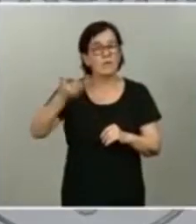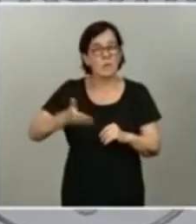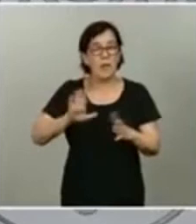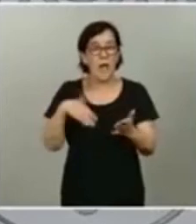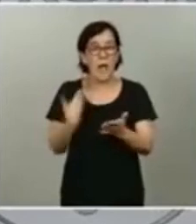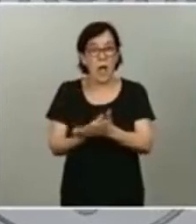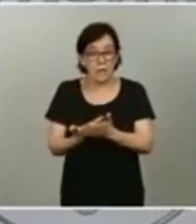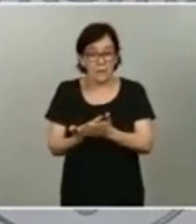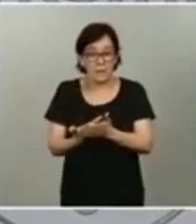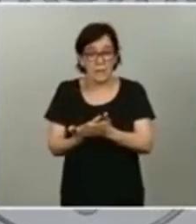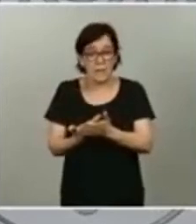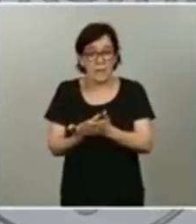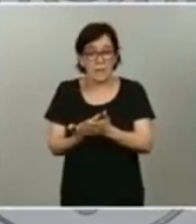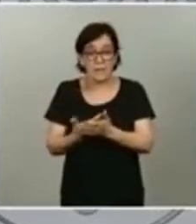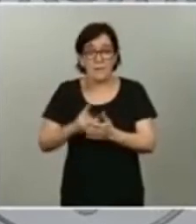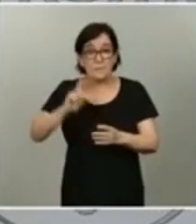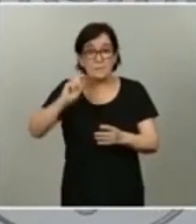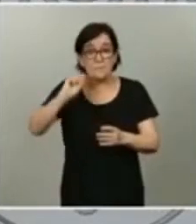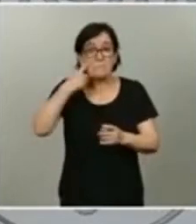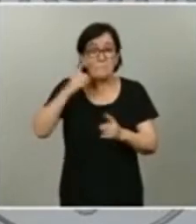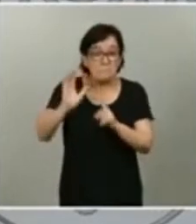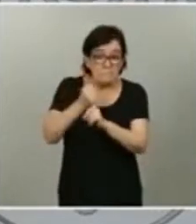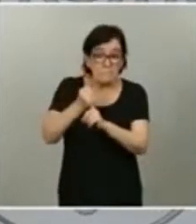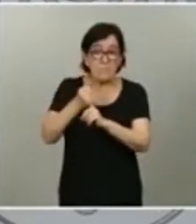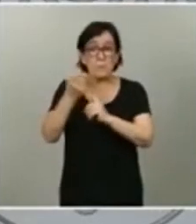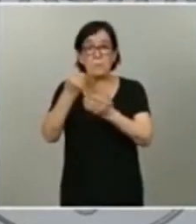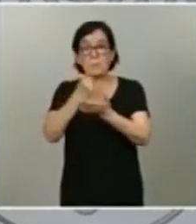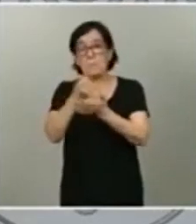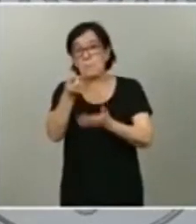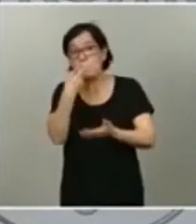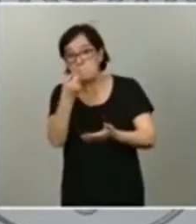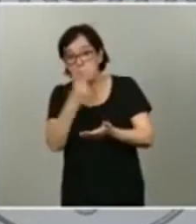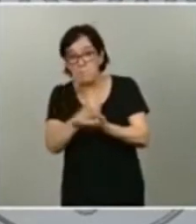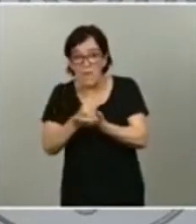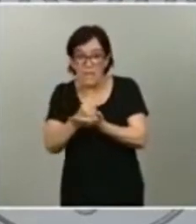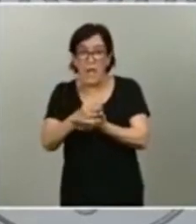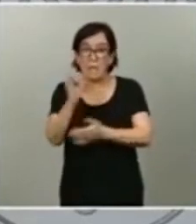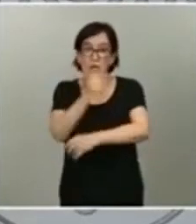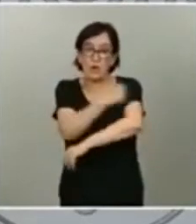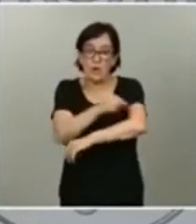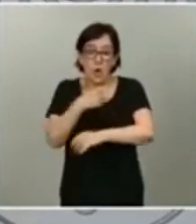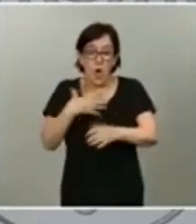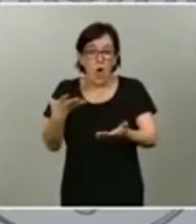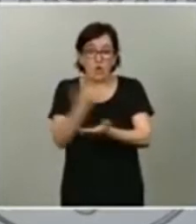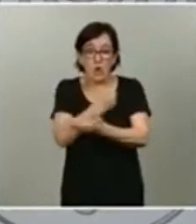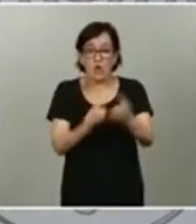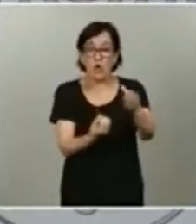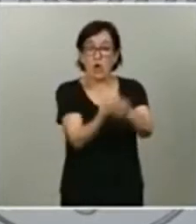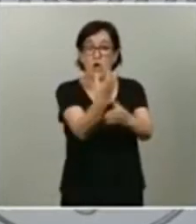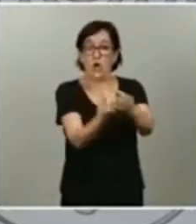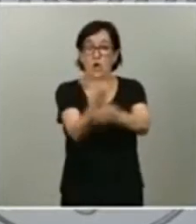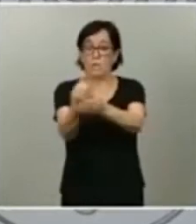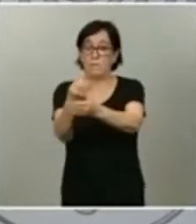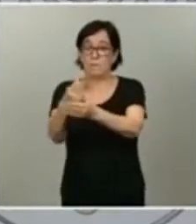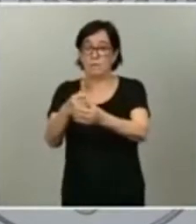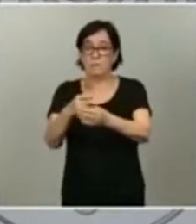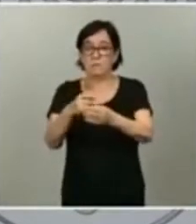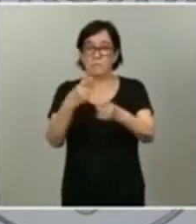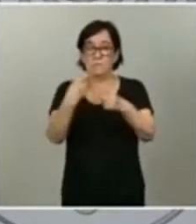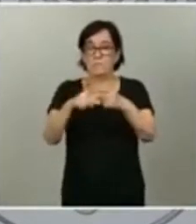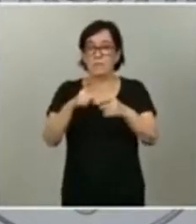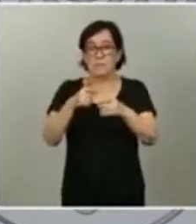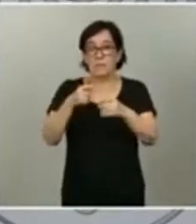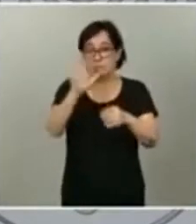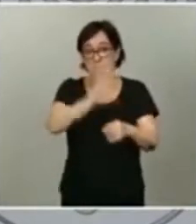ese hallazgo del nuevo medicamento, todos los brotes que se puedan producir en diferentes partes de España